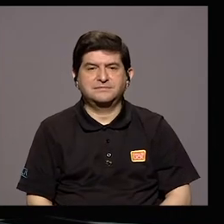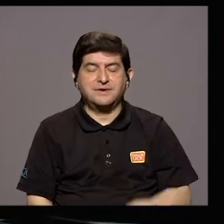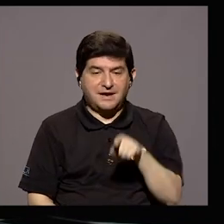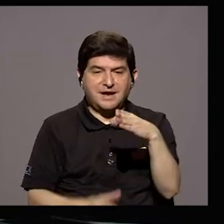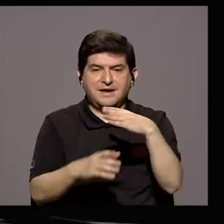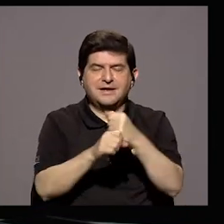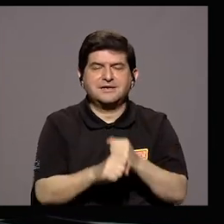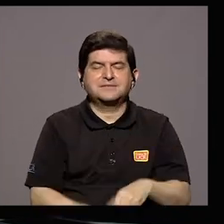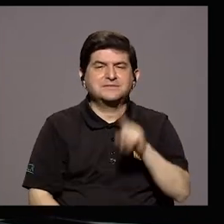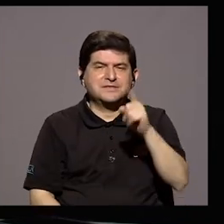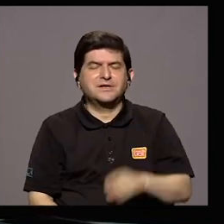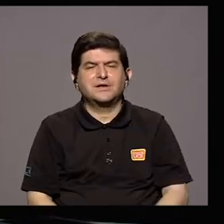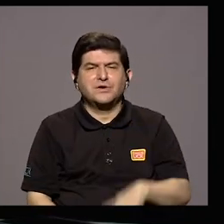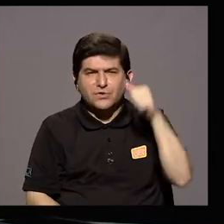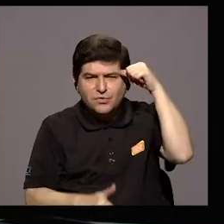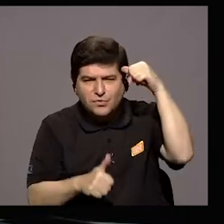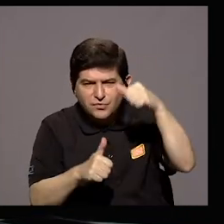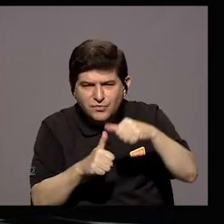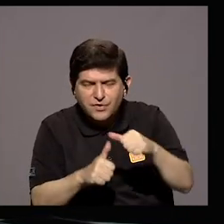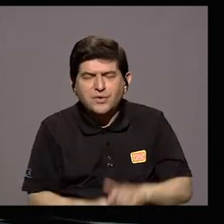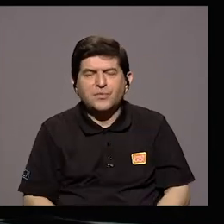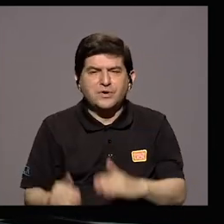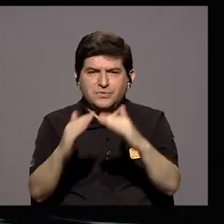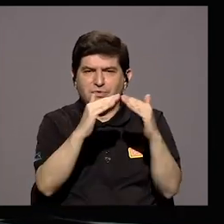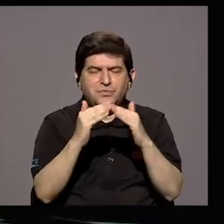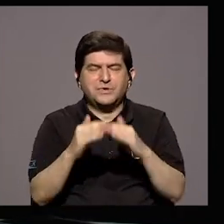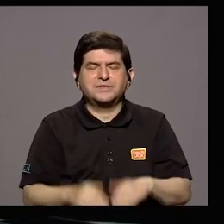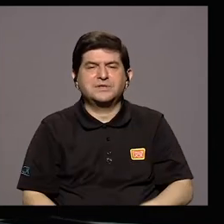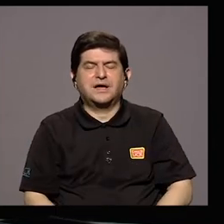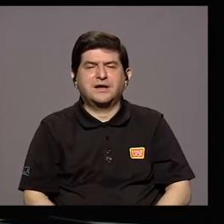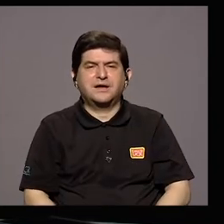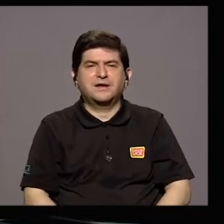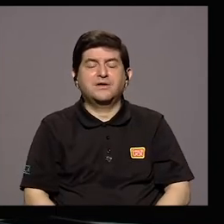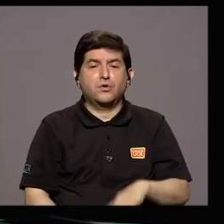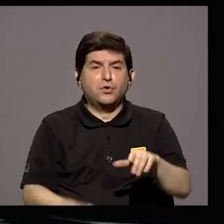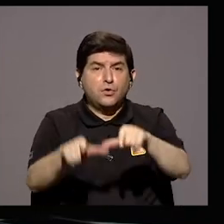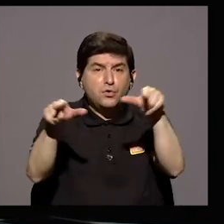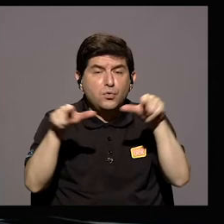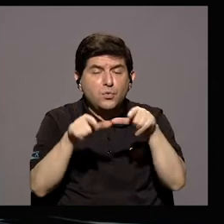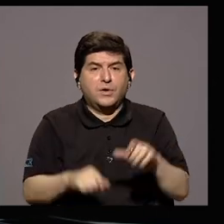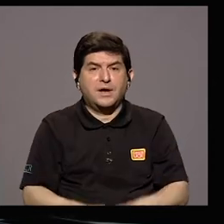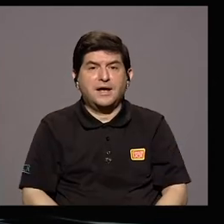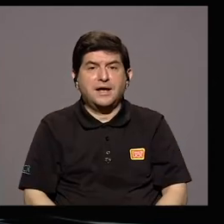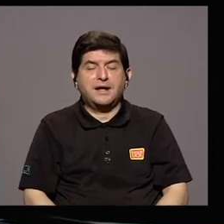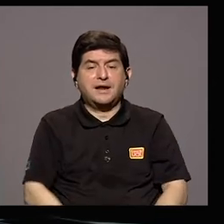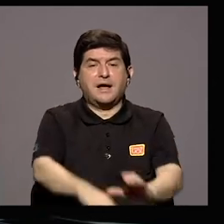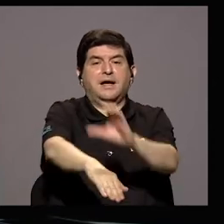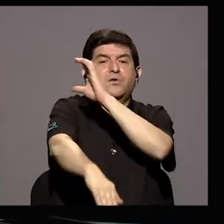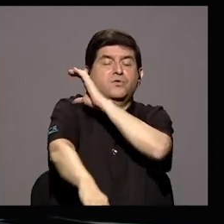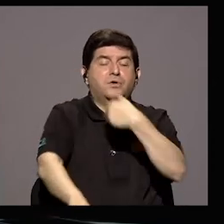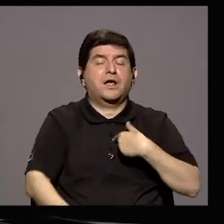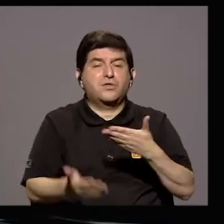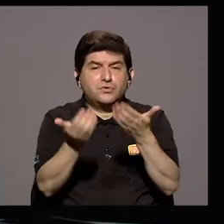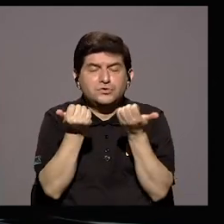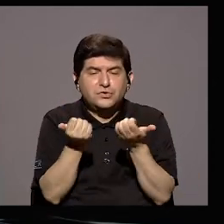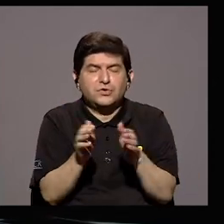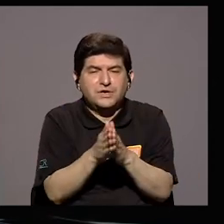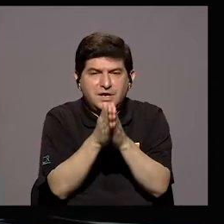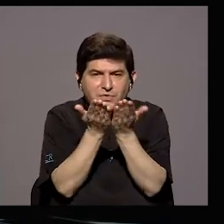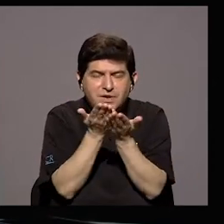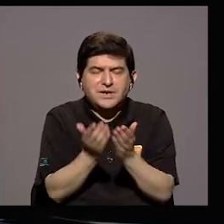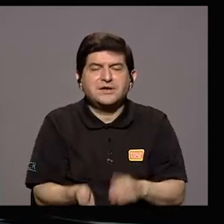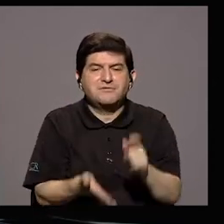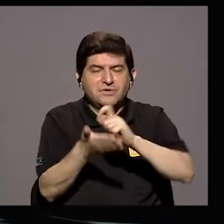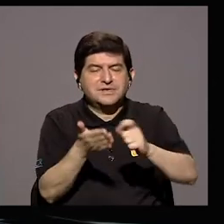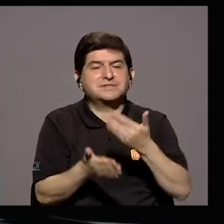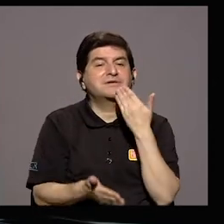Donde Hicimos Una Memoria Comunitaria En Coronado Y Un Adulto Mayor Me Dijo Yo Quiero Ir A Llevar El